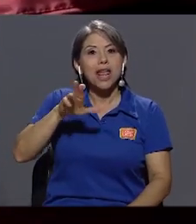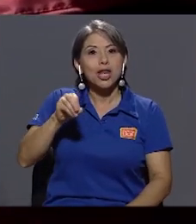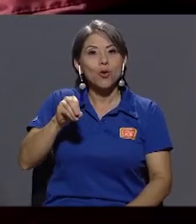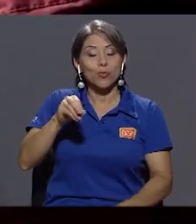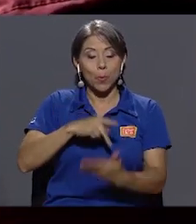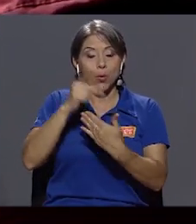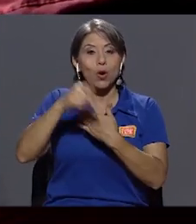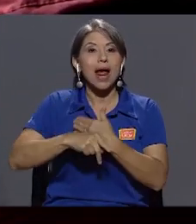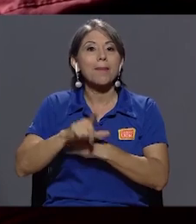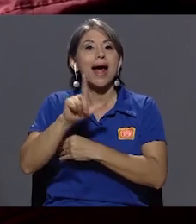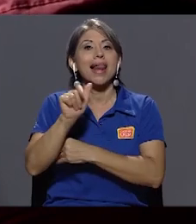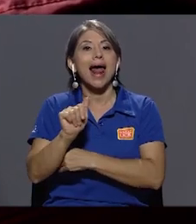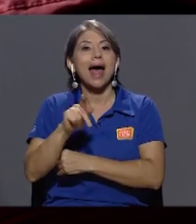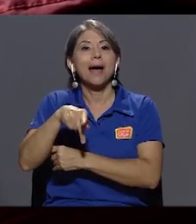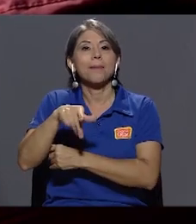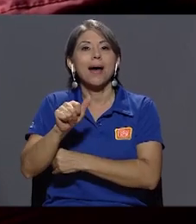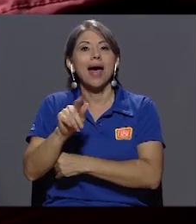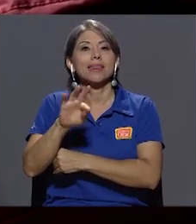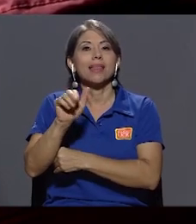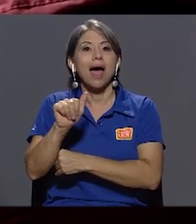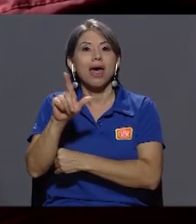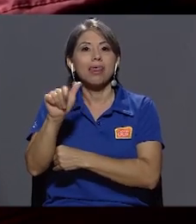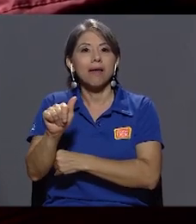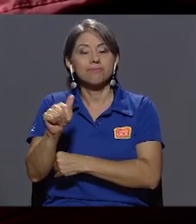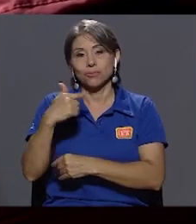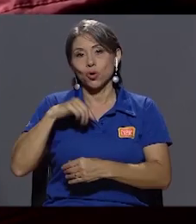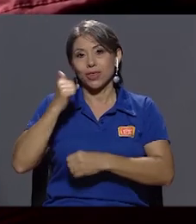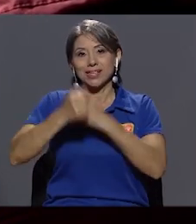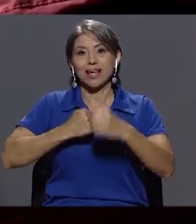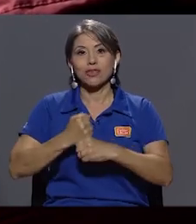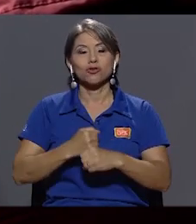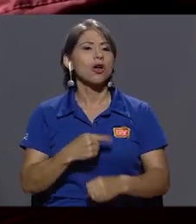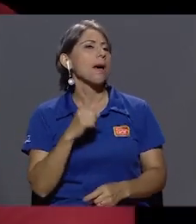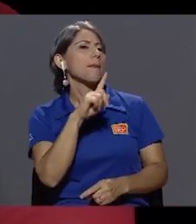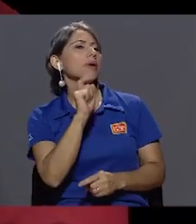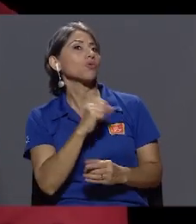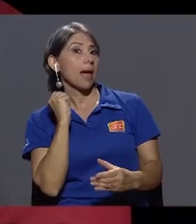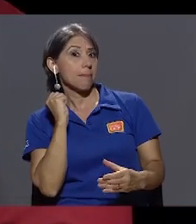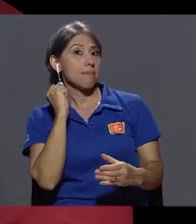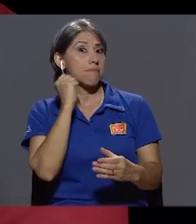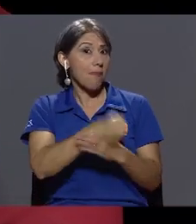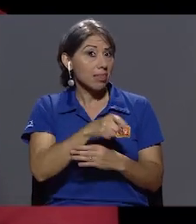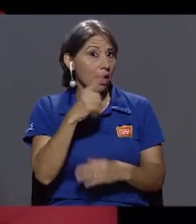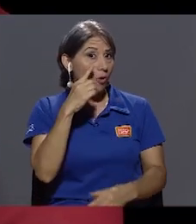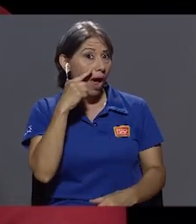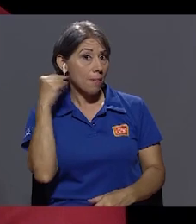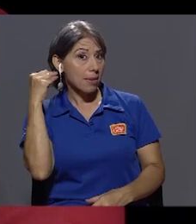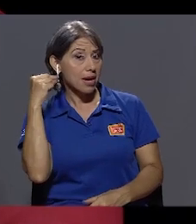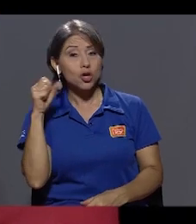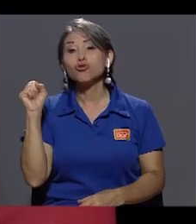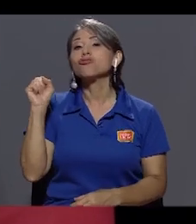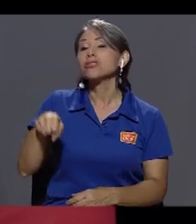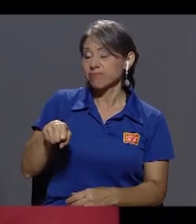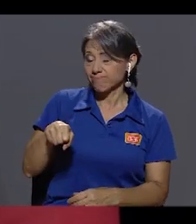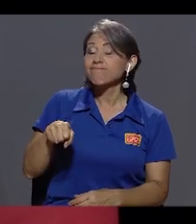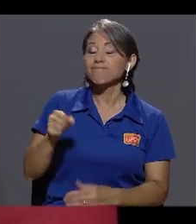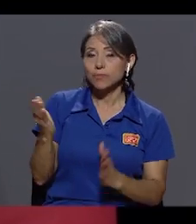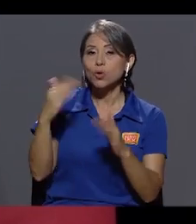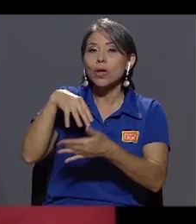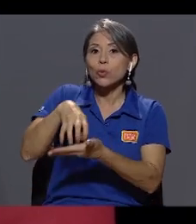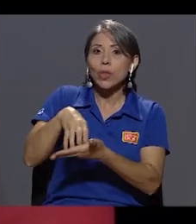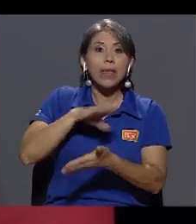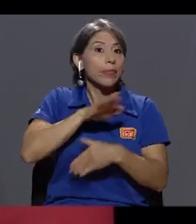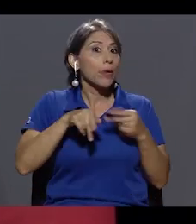años con la patada. 10 10 años en la patada, sí. ¿Mataron a Parmenio? Sí, claro. Sin duda alguna. ¿Todos los culpables